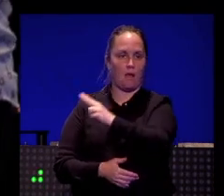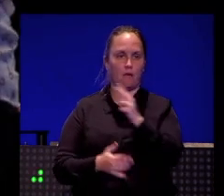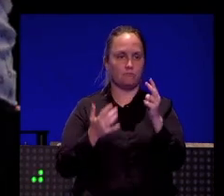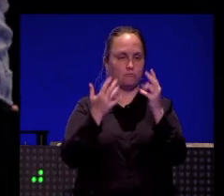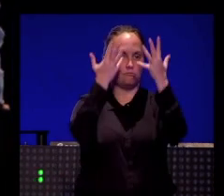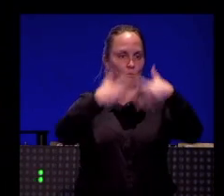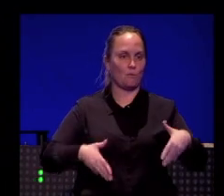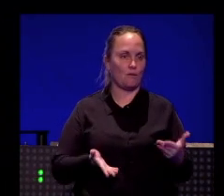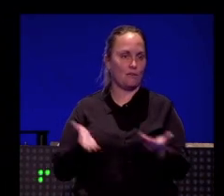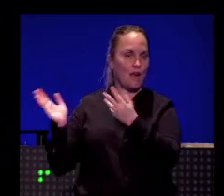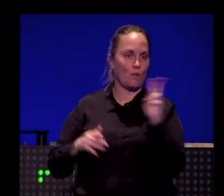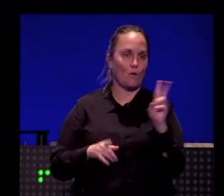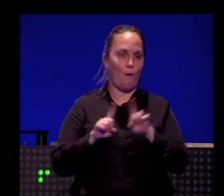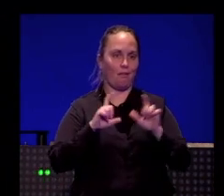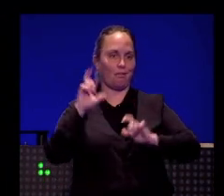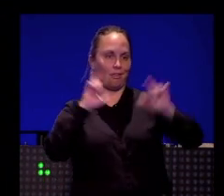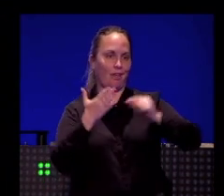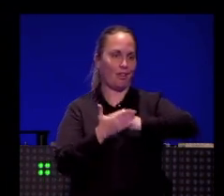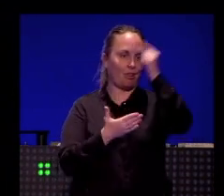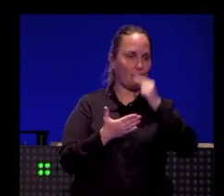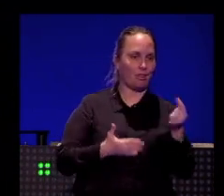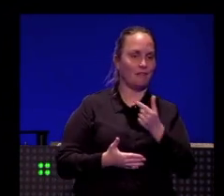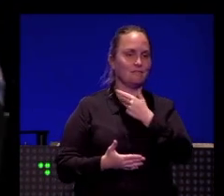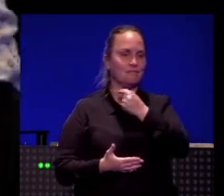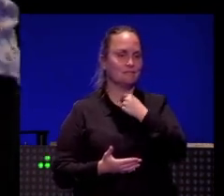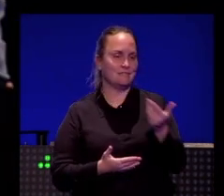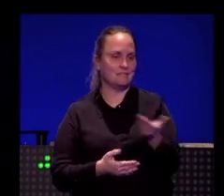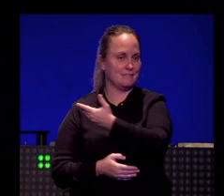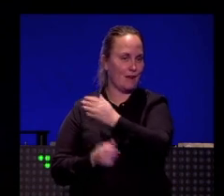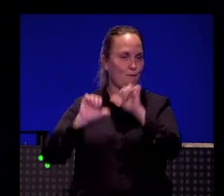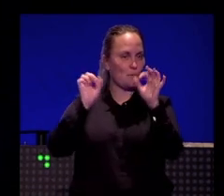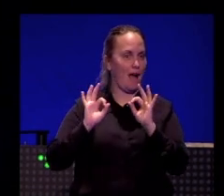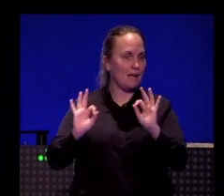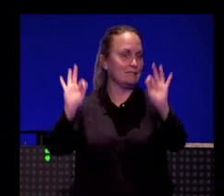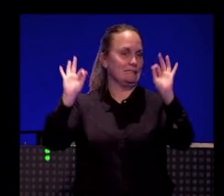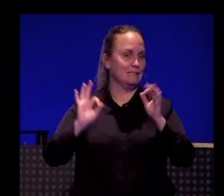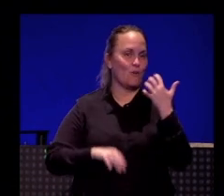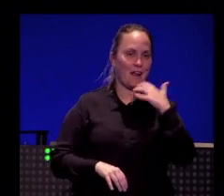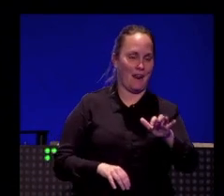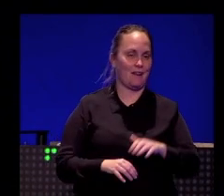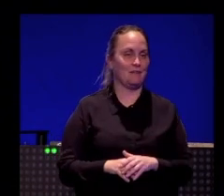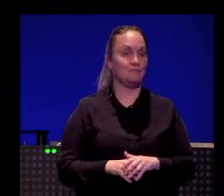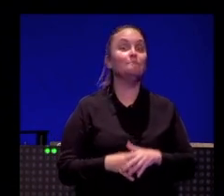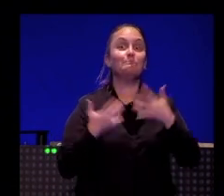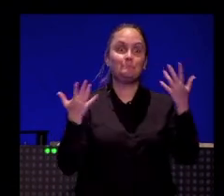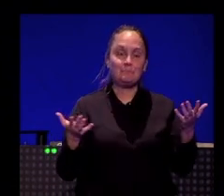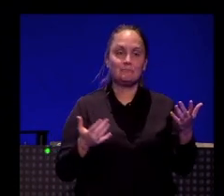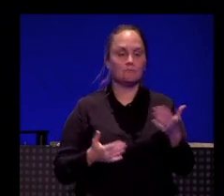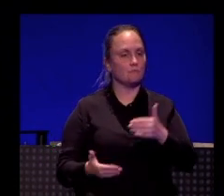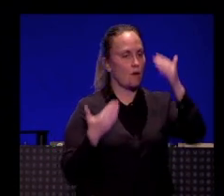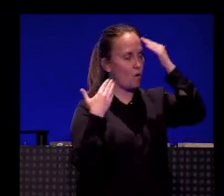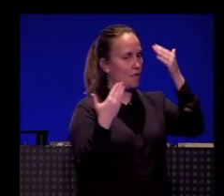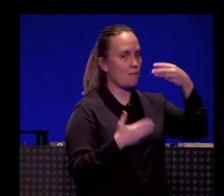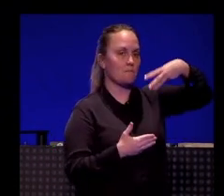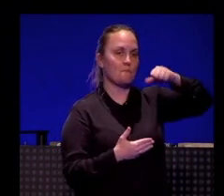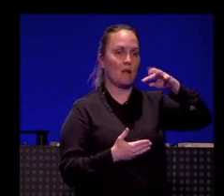ellos dos caracterizados así de esta manera tan peculiar, ¿no? Por cierto, desde aquí, enhorabuena a